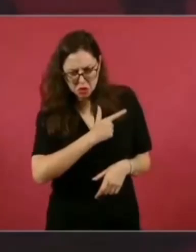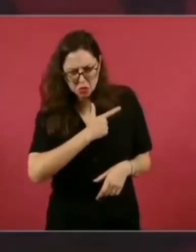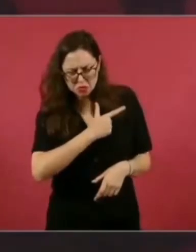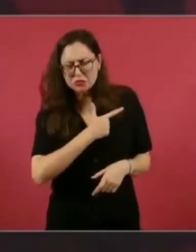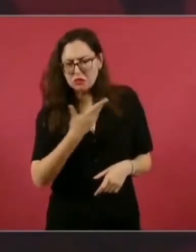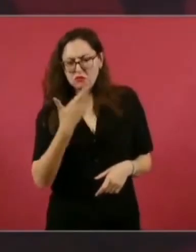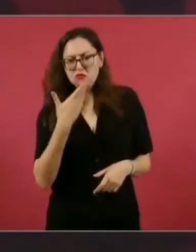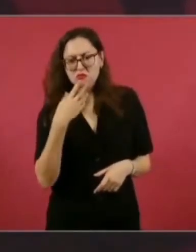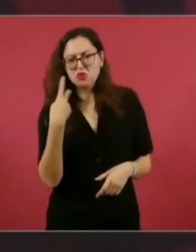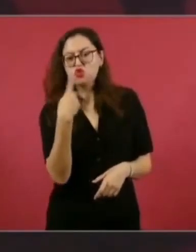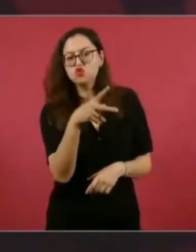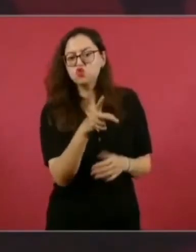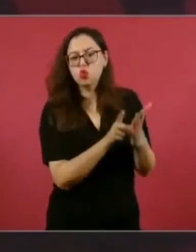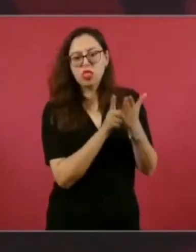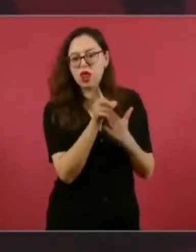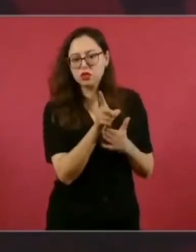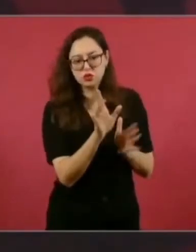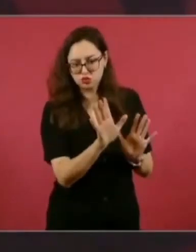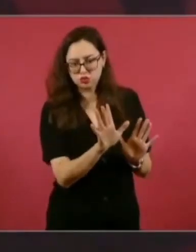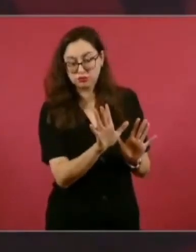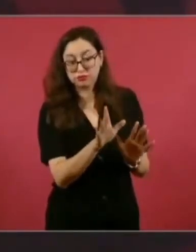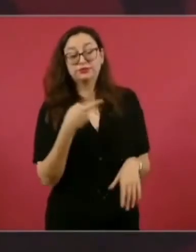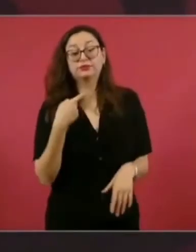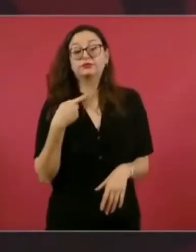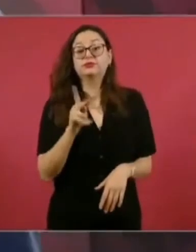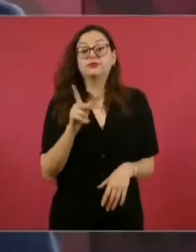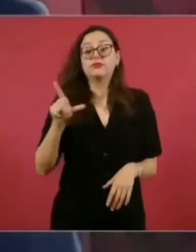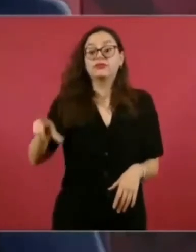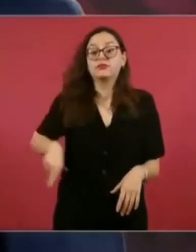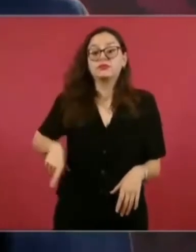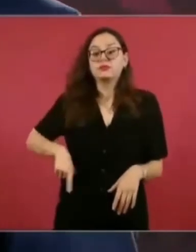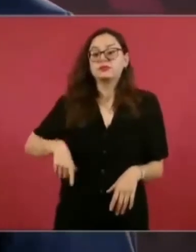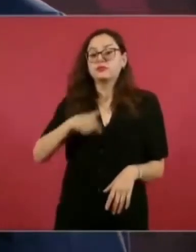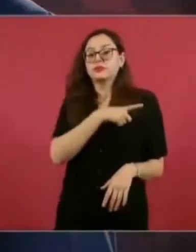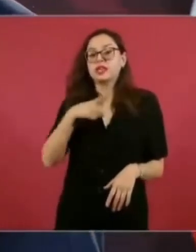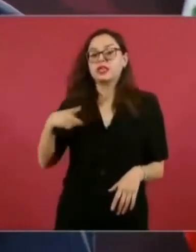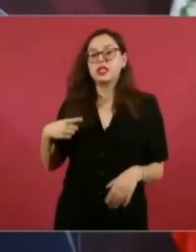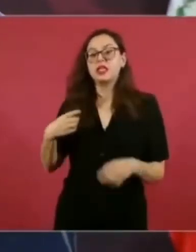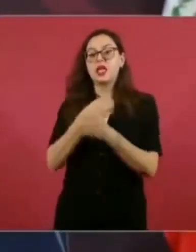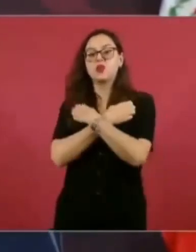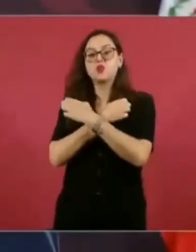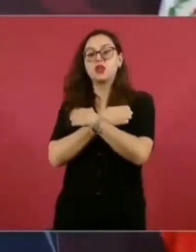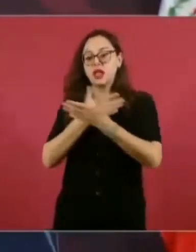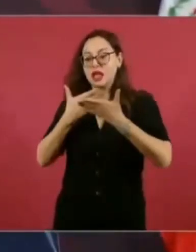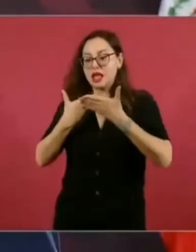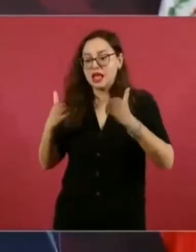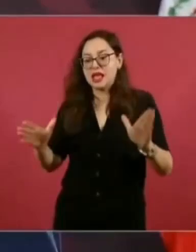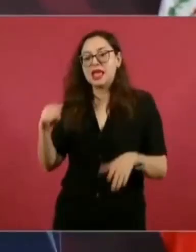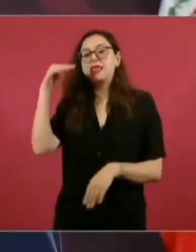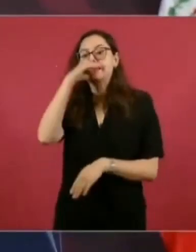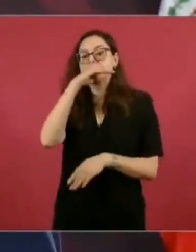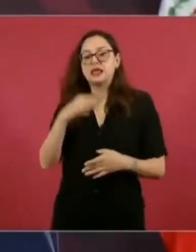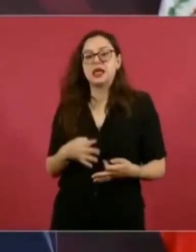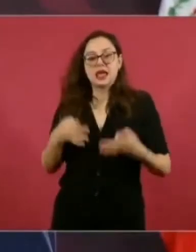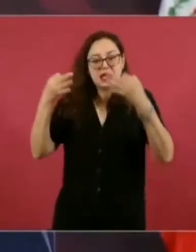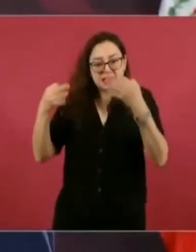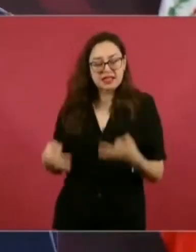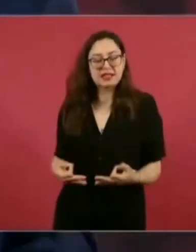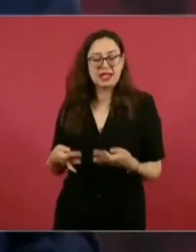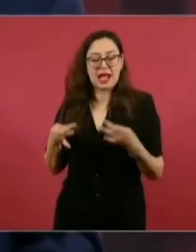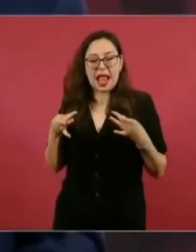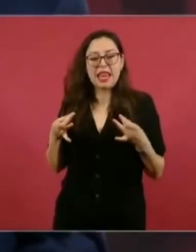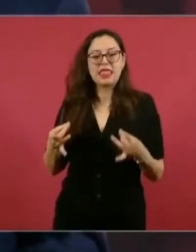Pero el gobierno está obligado a garantizar la educación pública, gratuita, de calidad en todos los niveles